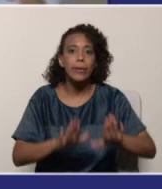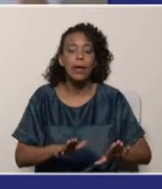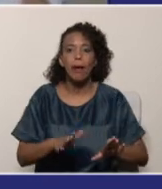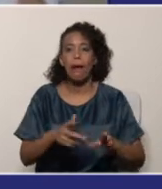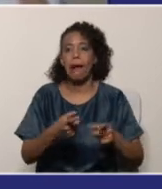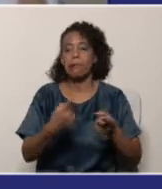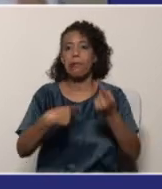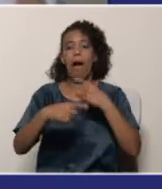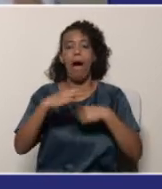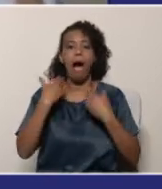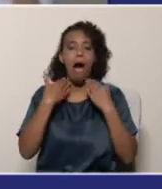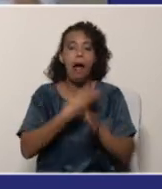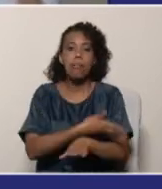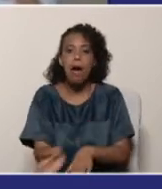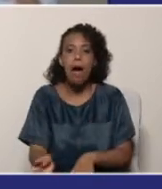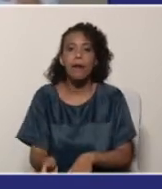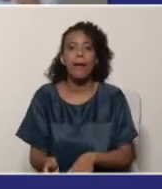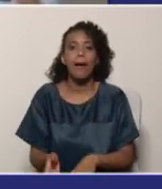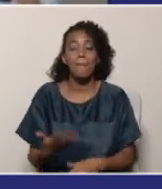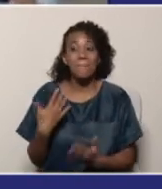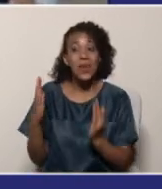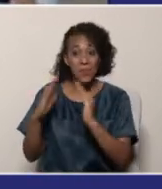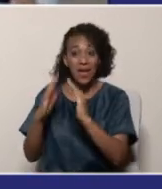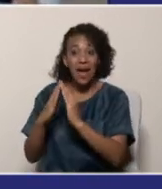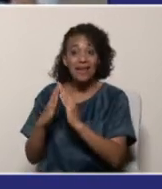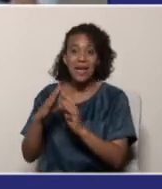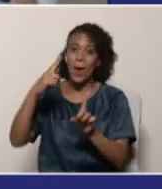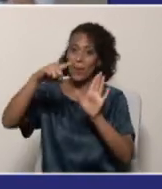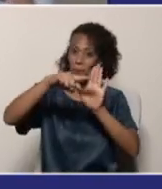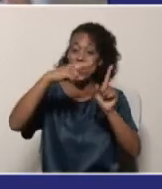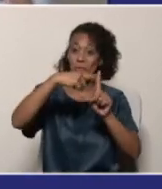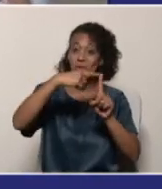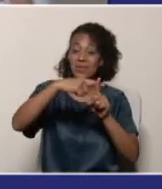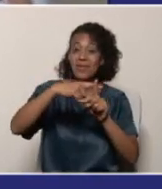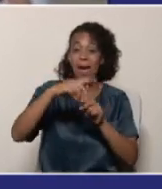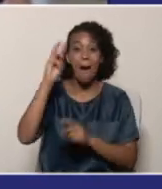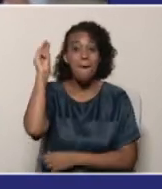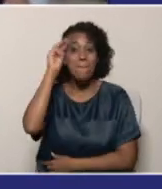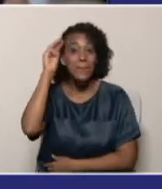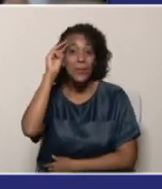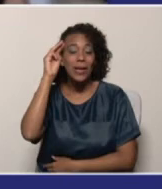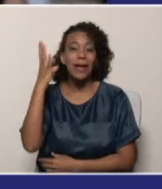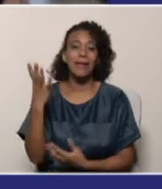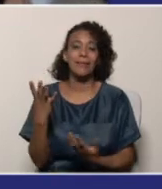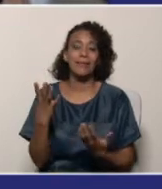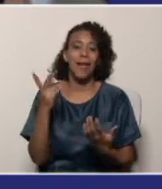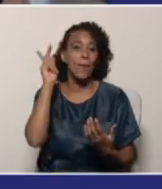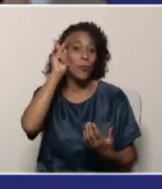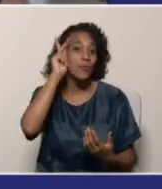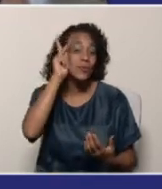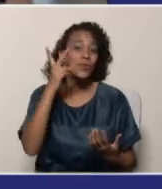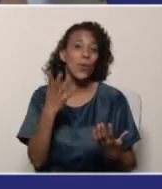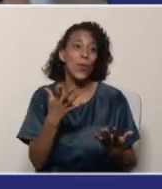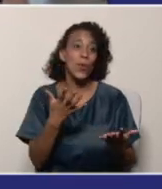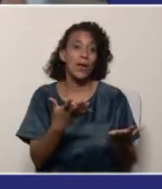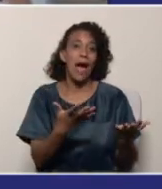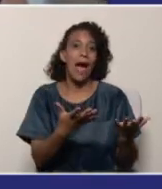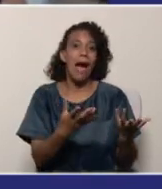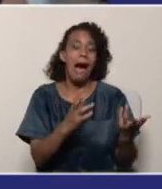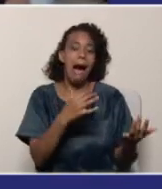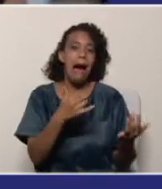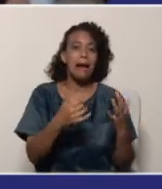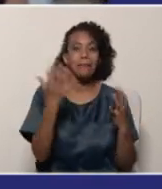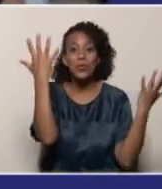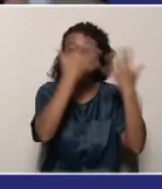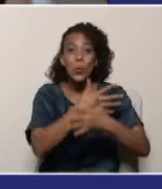Sin embargo, estudiar en la casa ha sido algo positivo, porque contar con los profesores y compañeros que te ayudan a solucionar cualquier